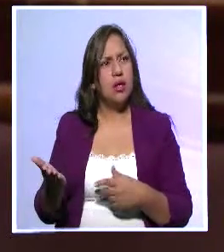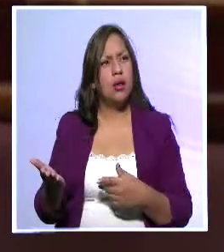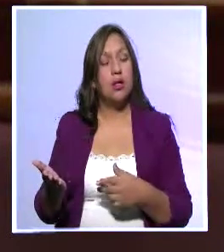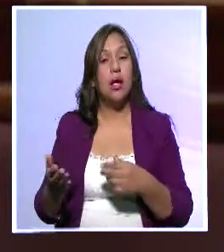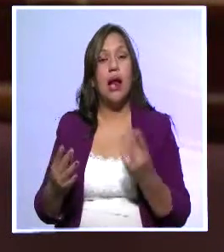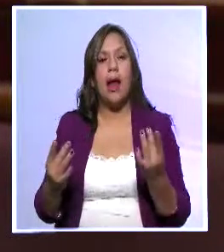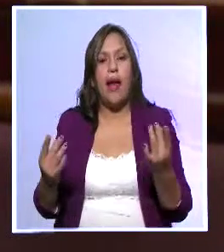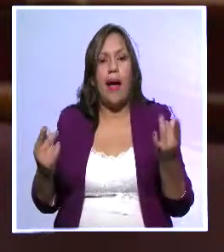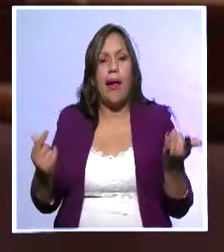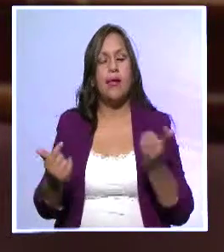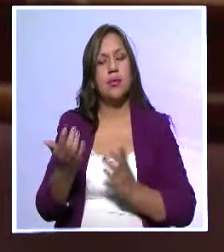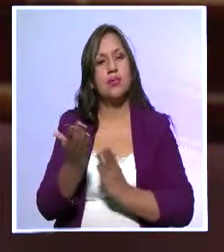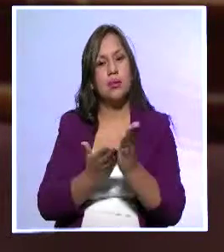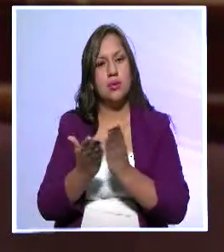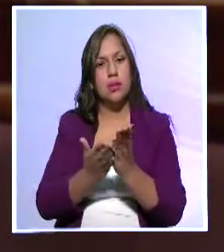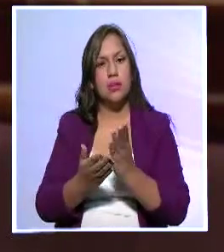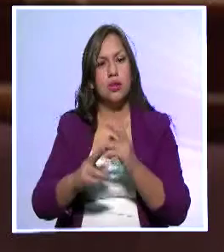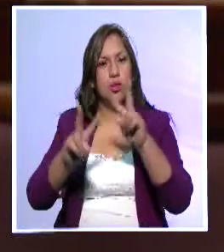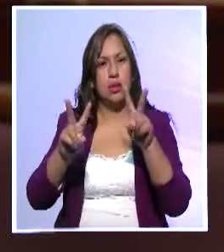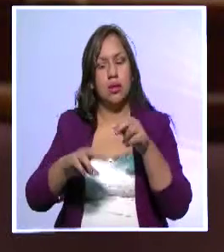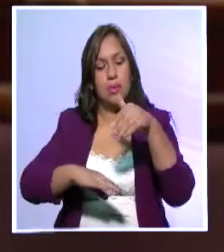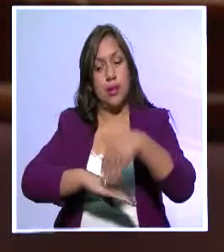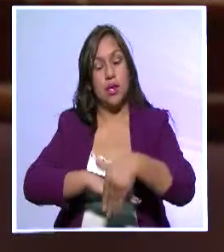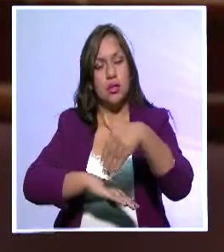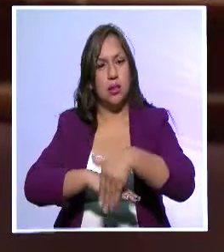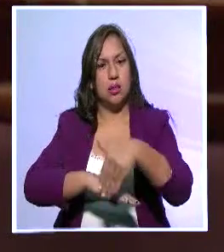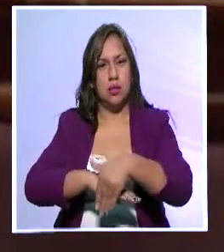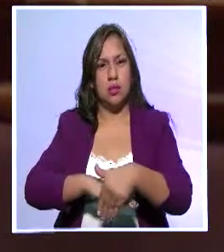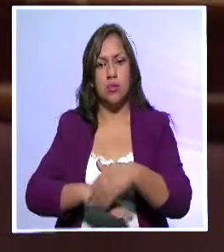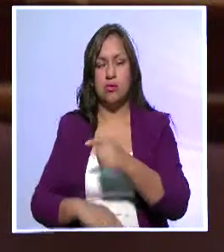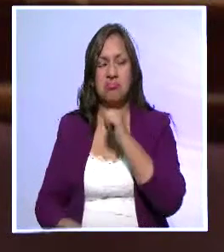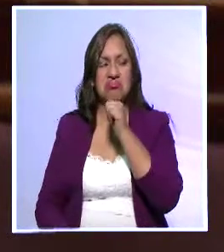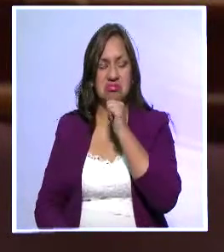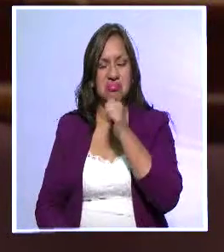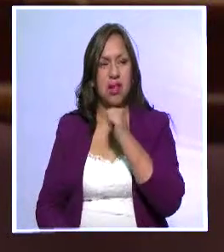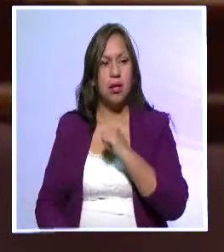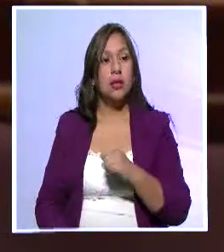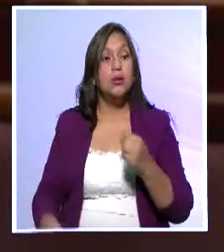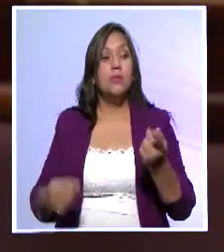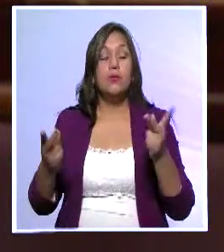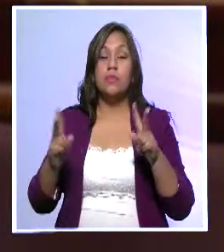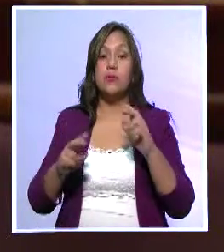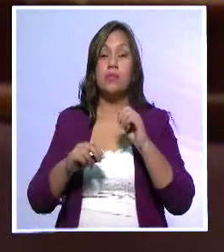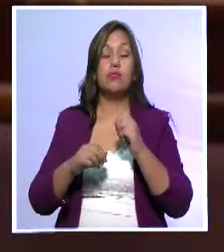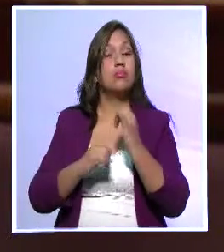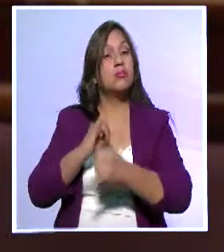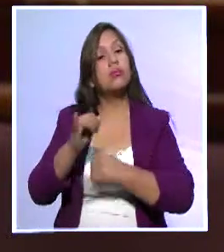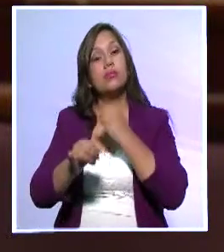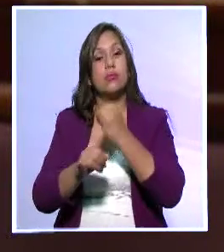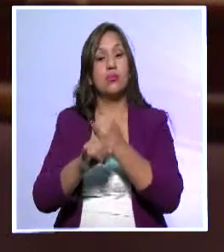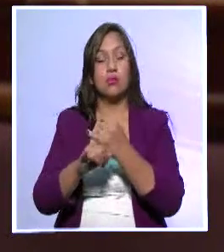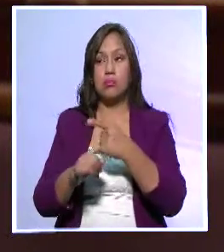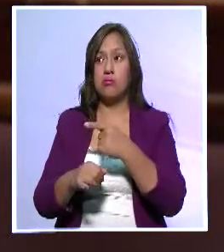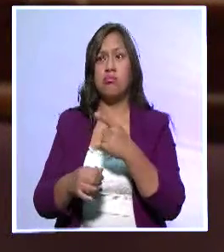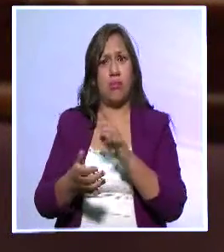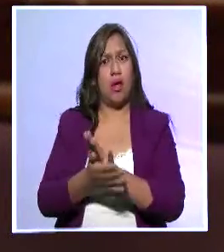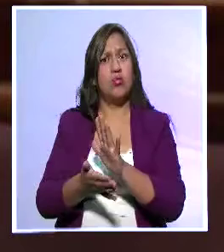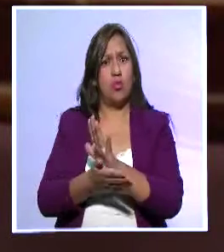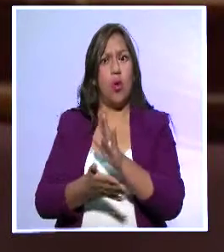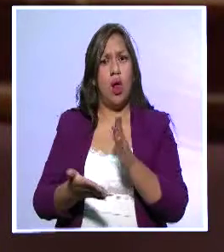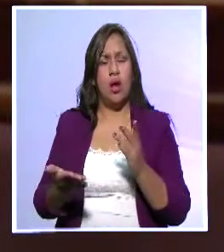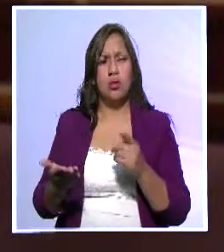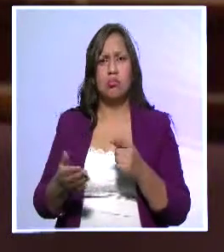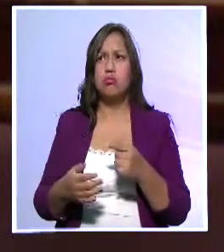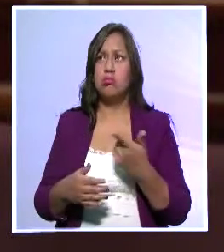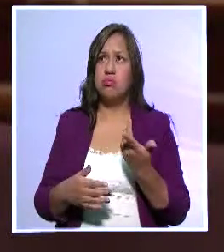calidad de los servicios que brindamos en los archivos, pero eso no es suficiente. A nivel internacional existen escuelas de formación, en